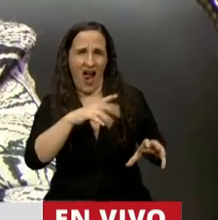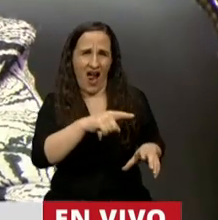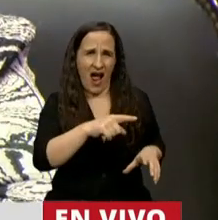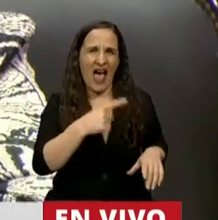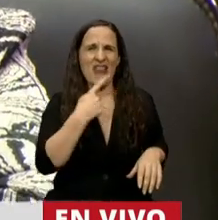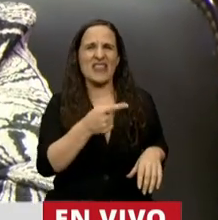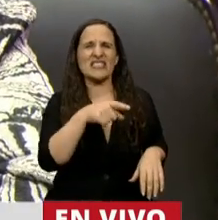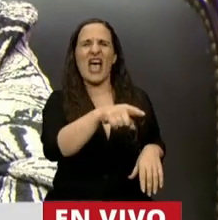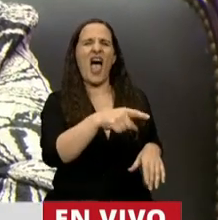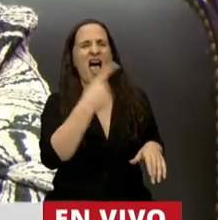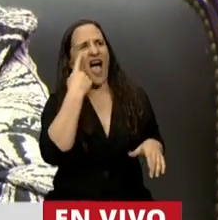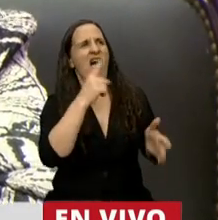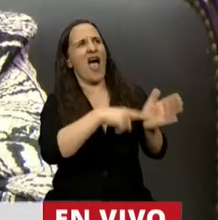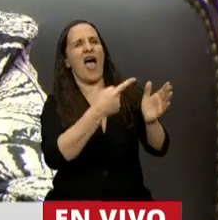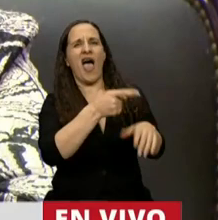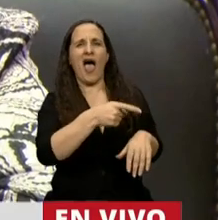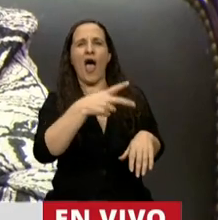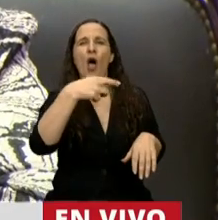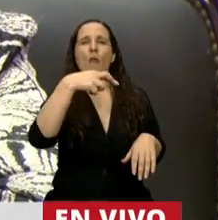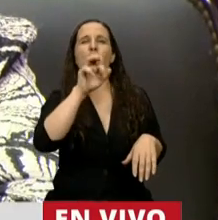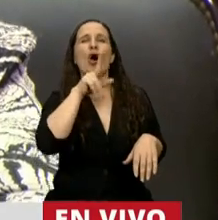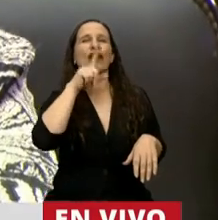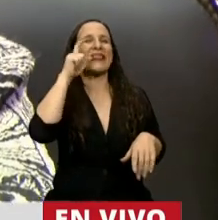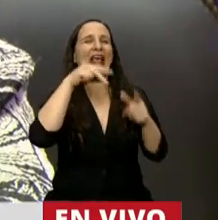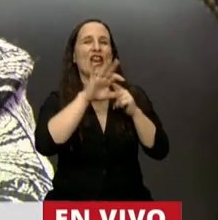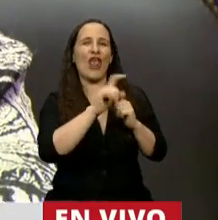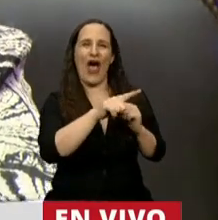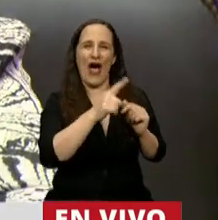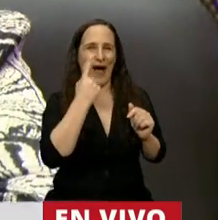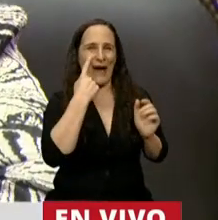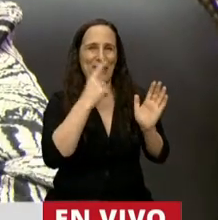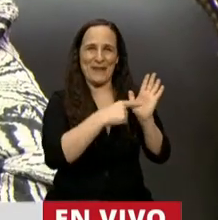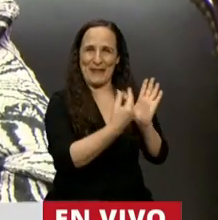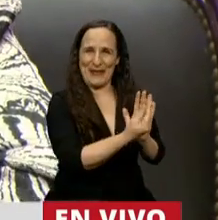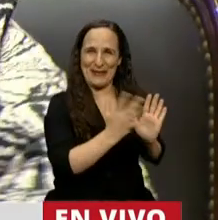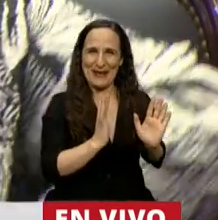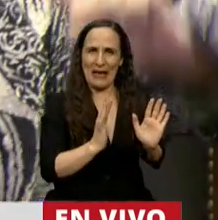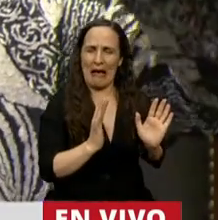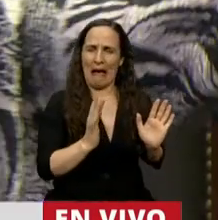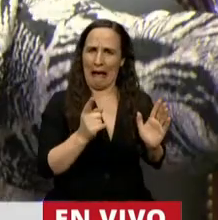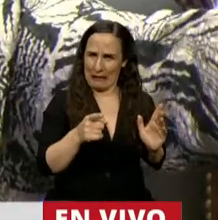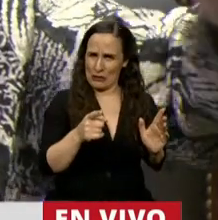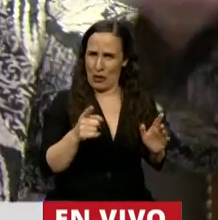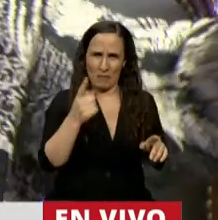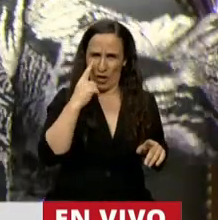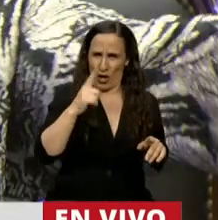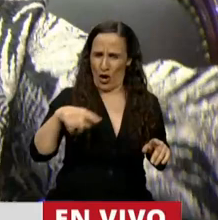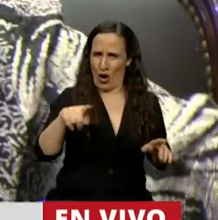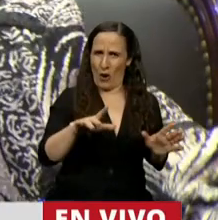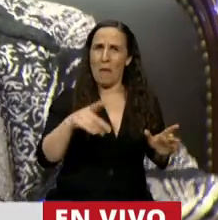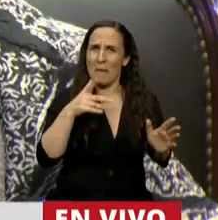porteños es desconocer que parte de nuestra ciudad está integrada por muchos de sus